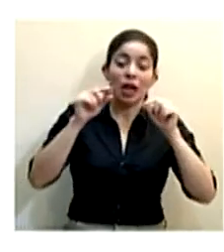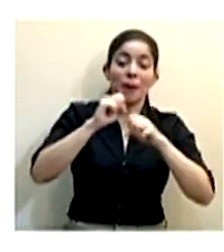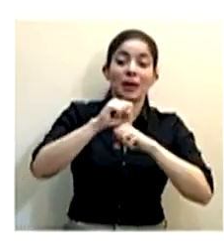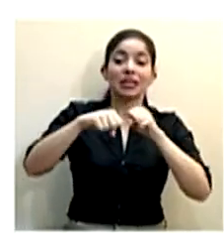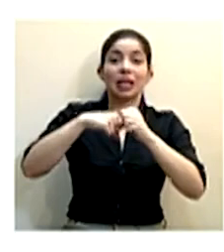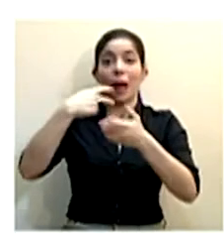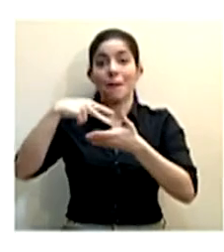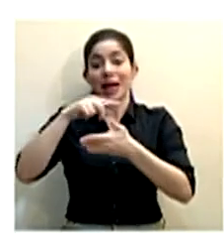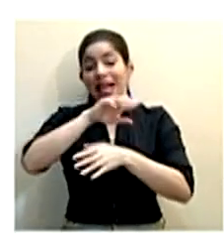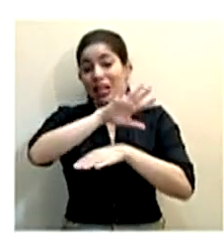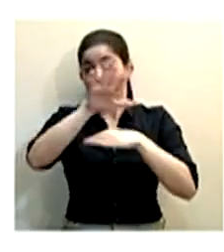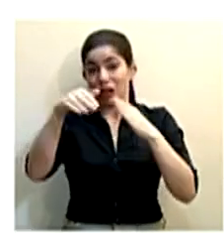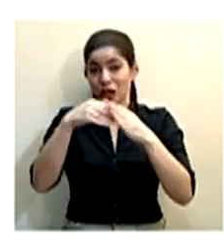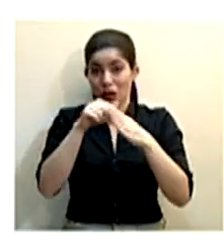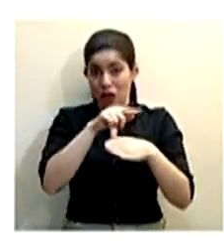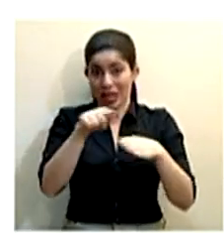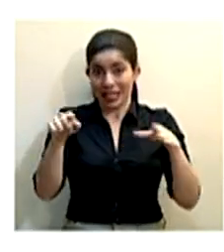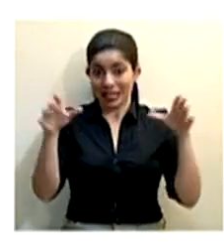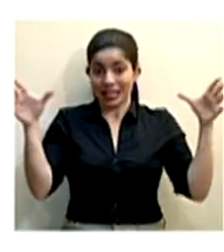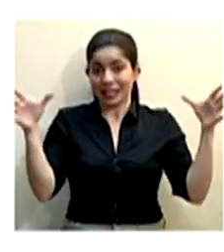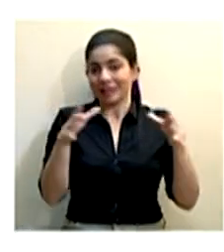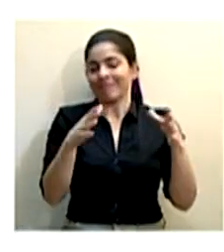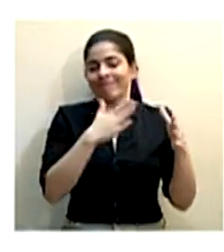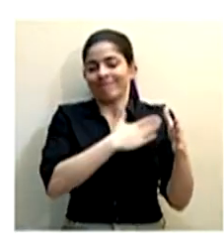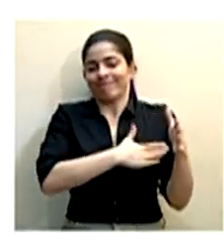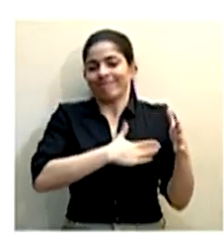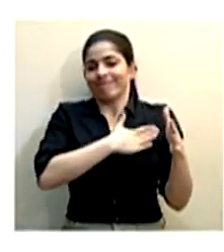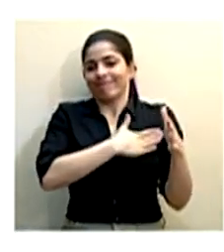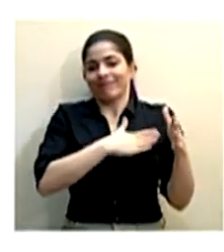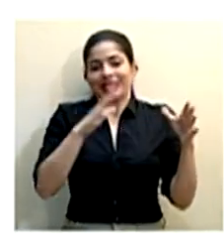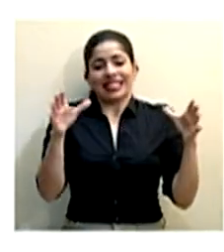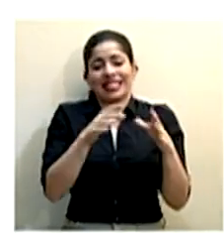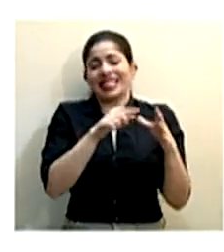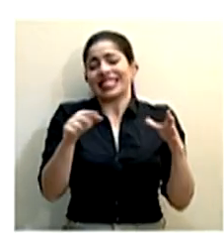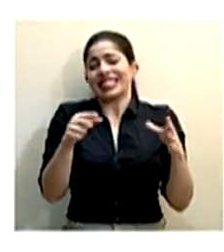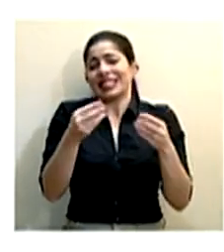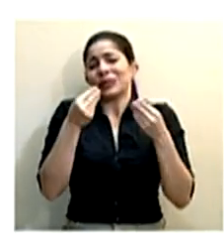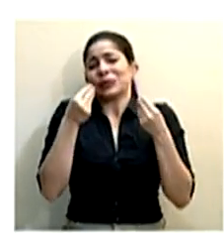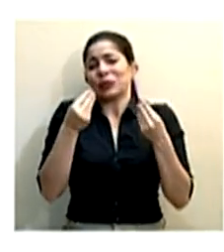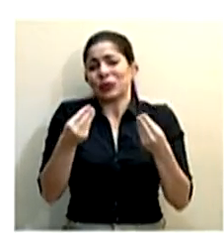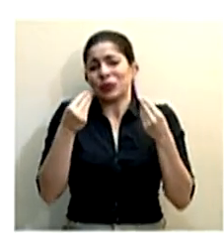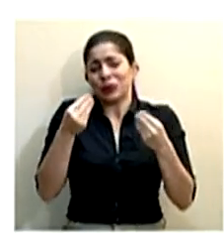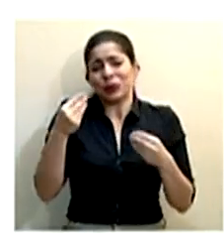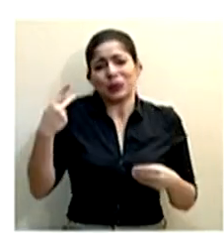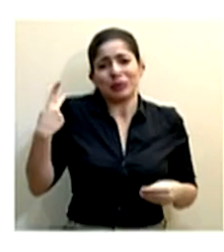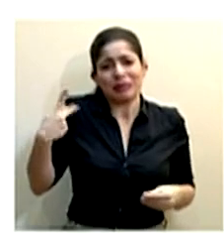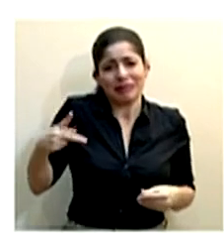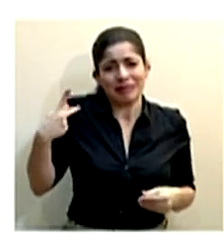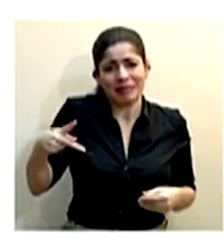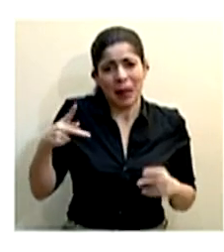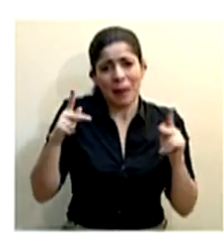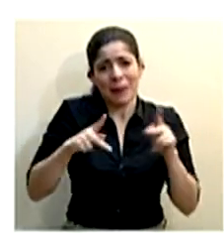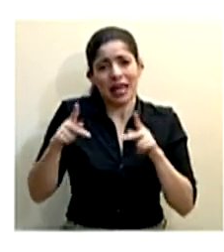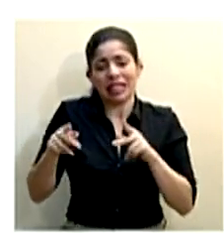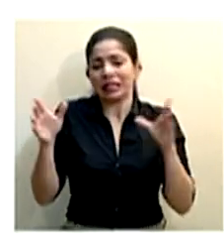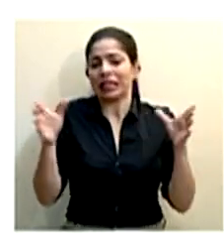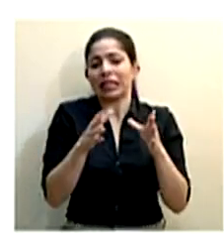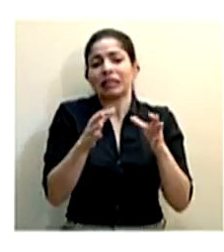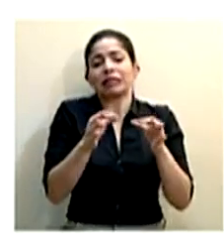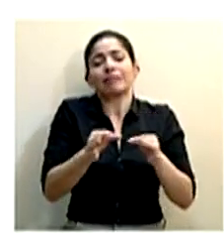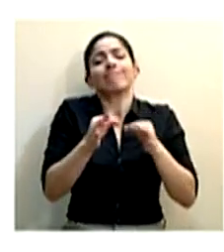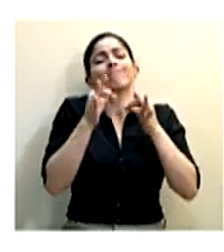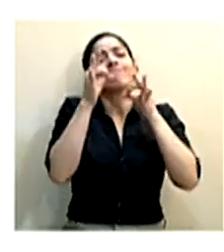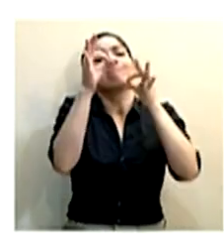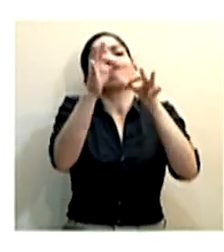salones de baile. Todas esas actividades lamentablemente exponen muchísimo, muchísimo a la población y quedarán relegadas